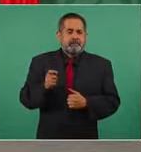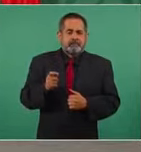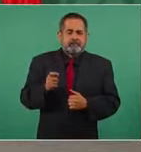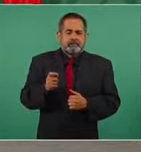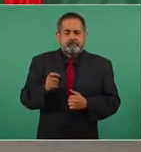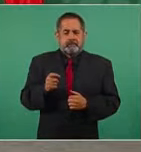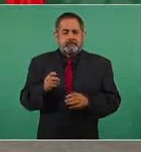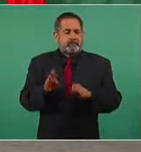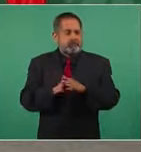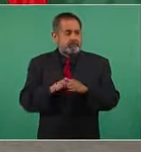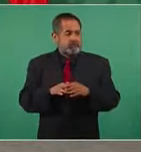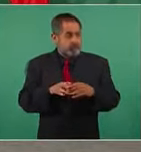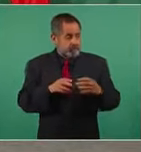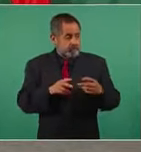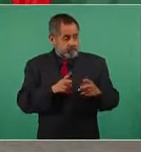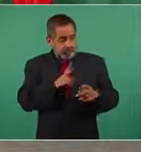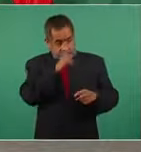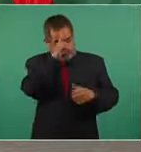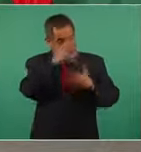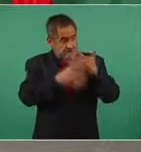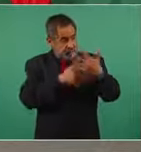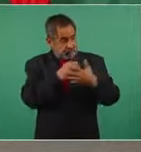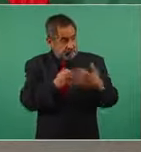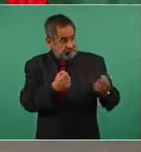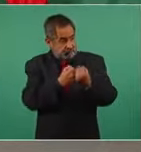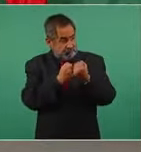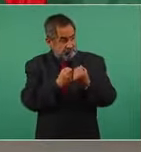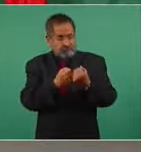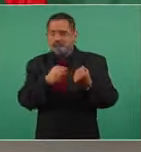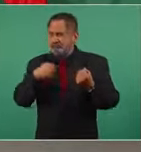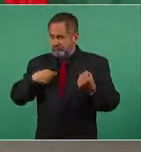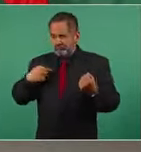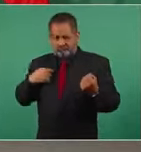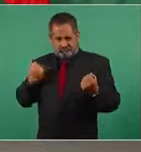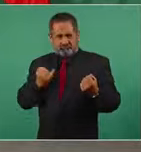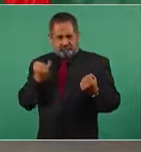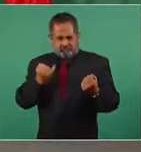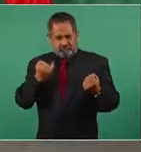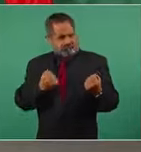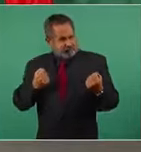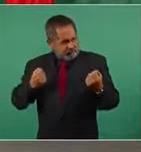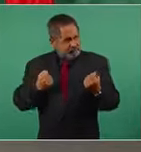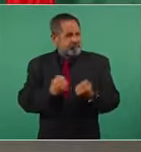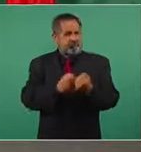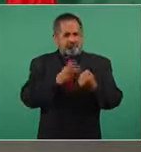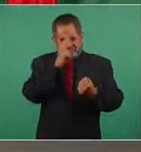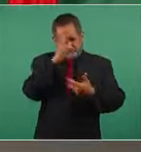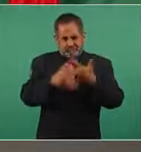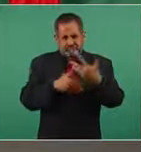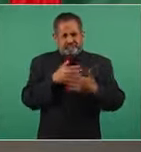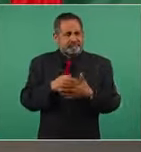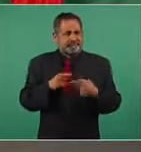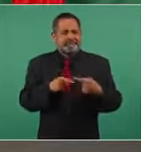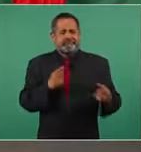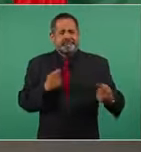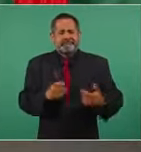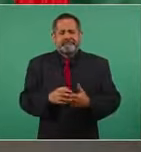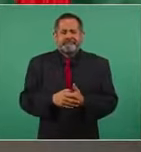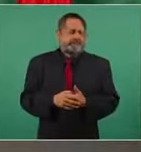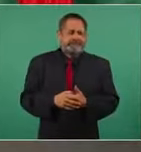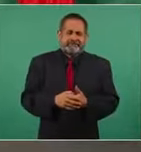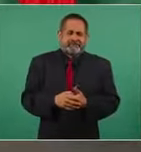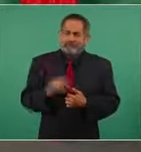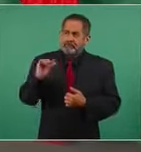con violencia a un adversario, a una autoridad.